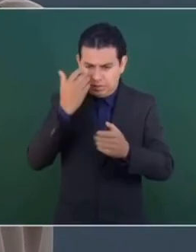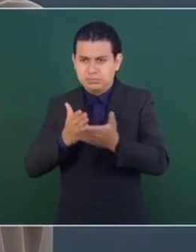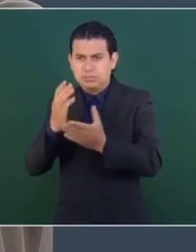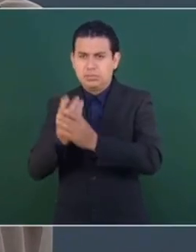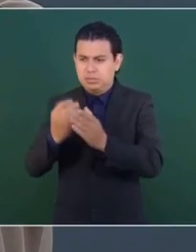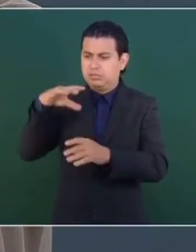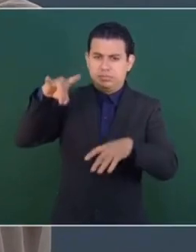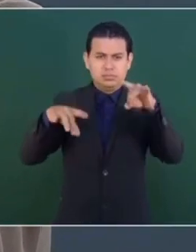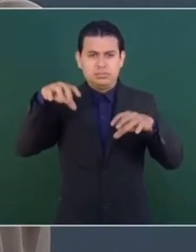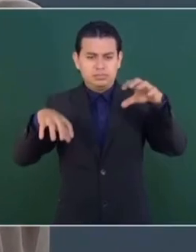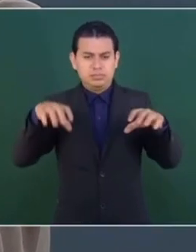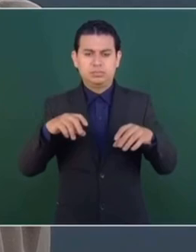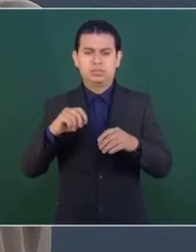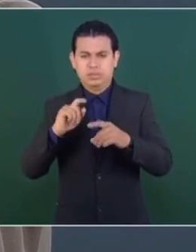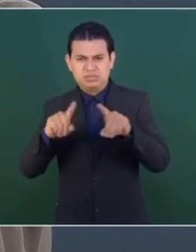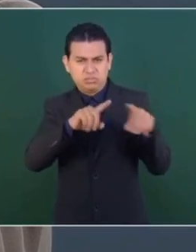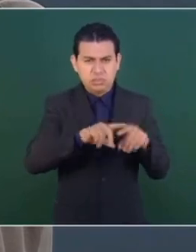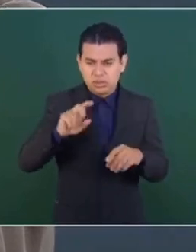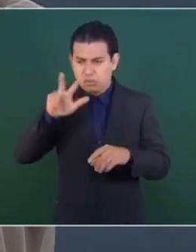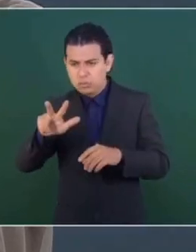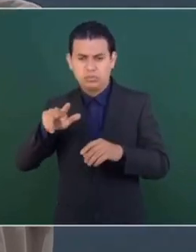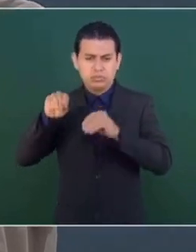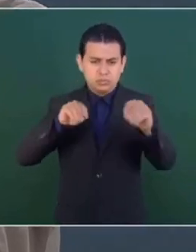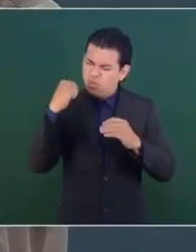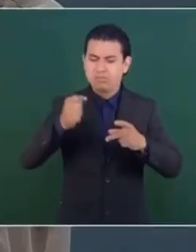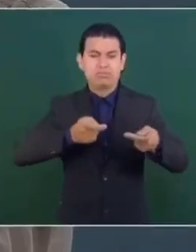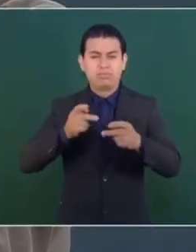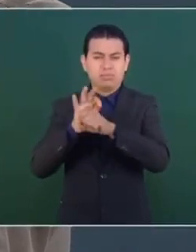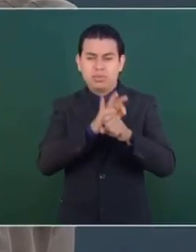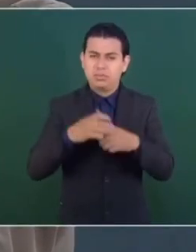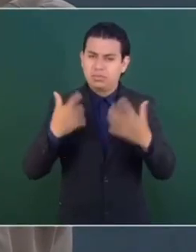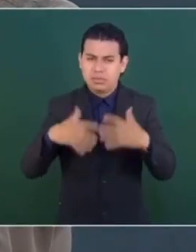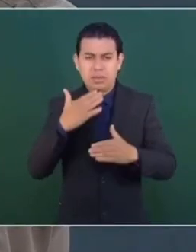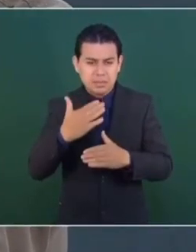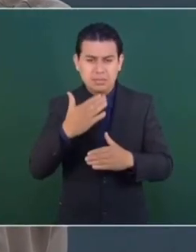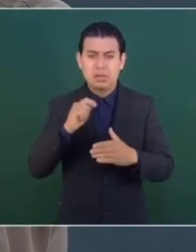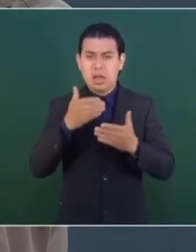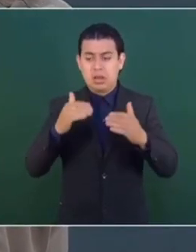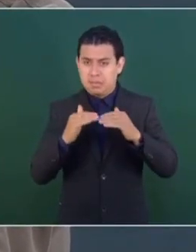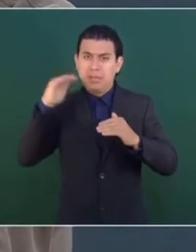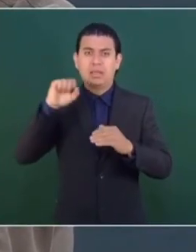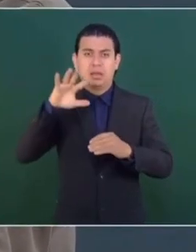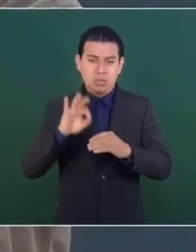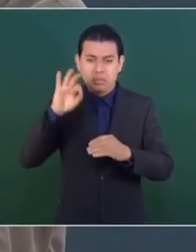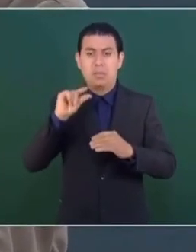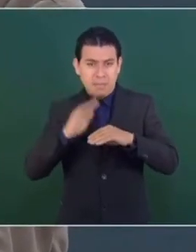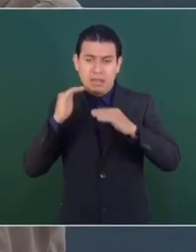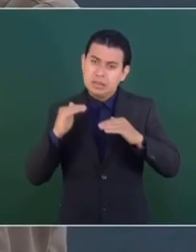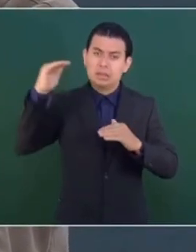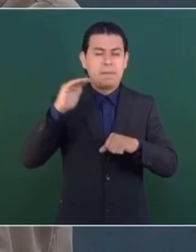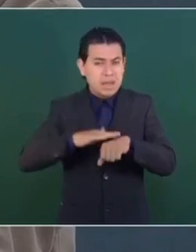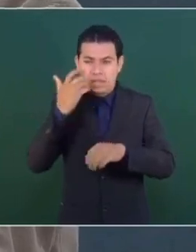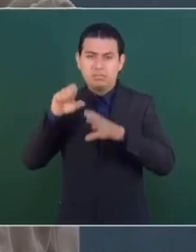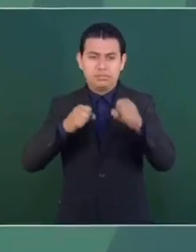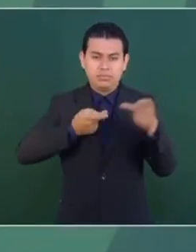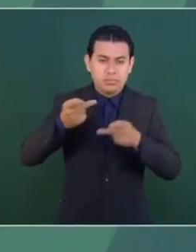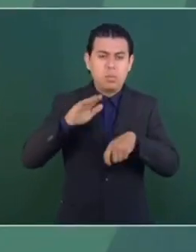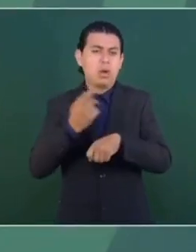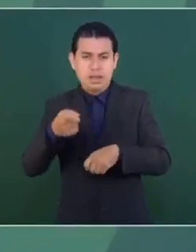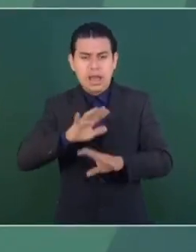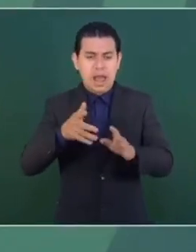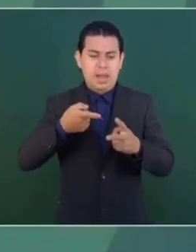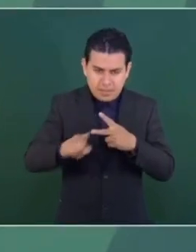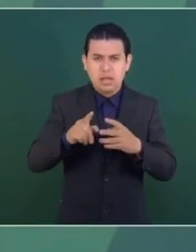38% de su capacidad. Ahora ya las traemos en 65%. Y todavía nos van a dar más. Porque estamos